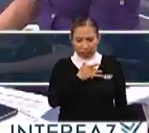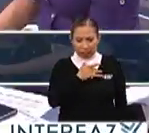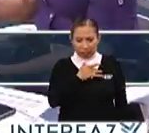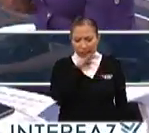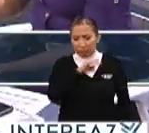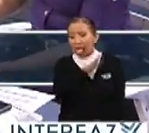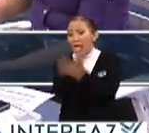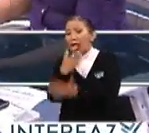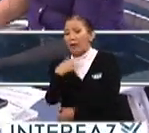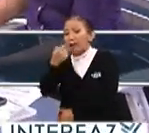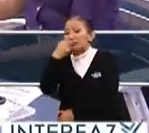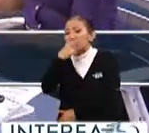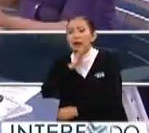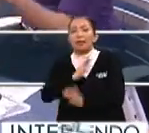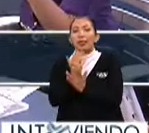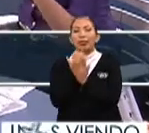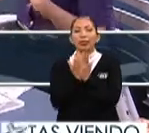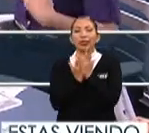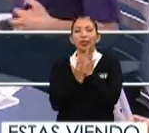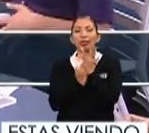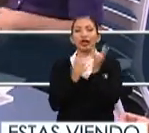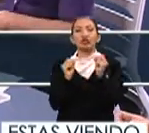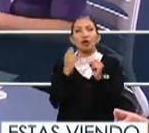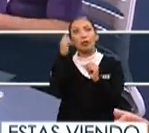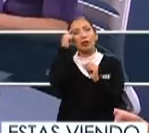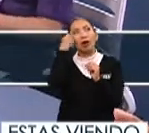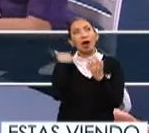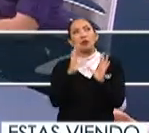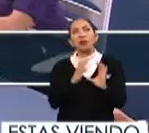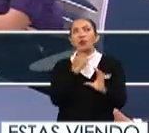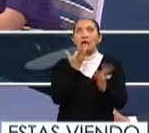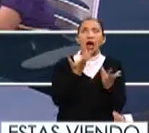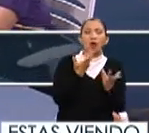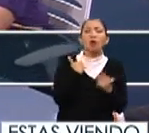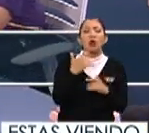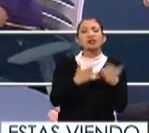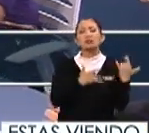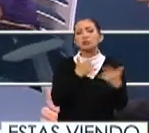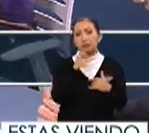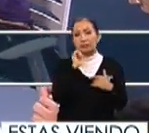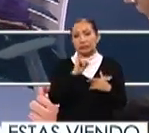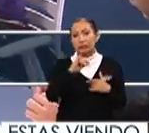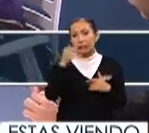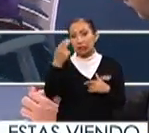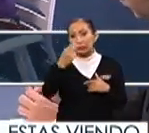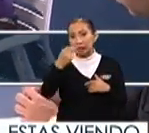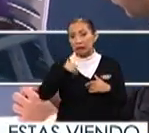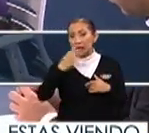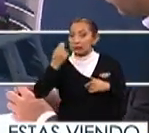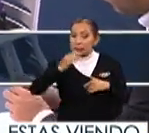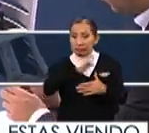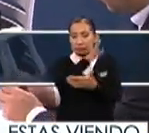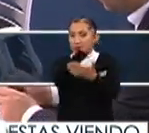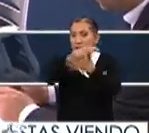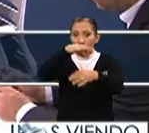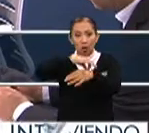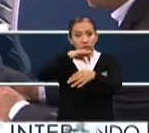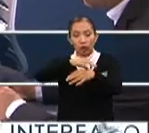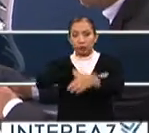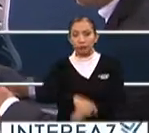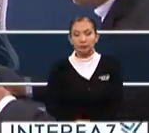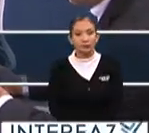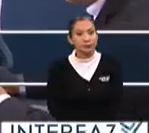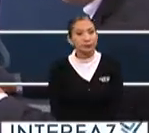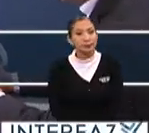tener una pastilla que nos lo quite, no procesarlo de alguna forma. ¿Qué síntomas sí necesitan atenderse ya con